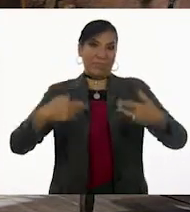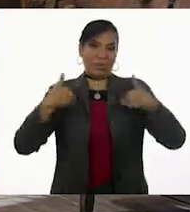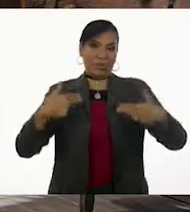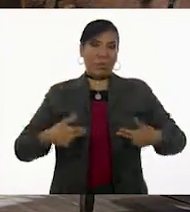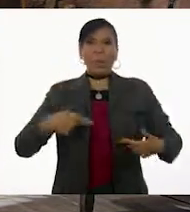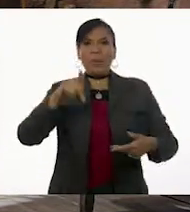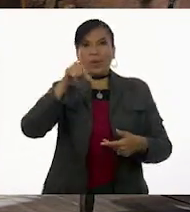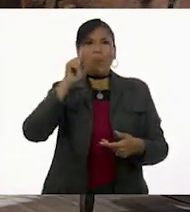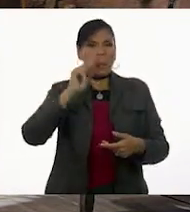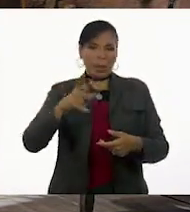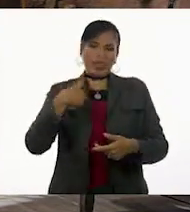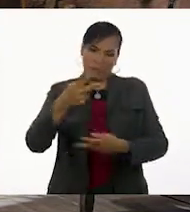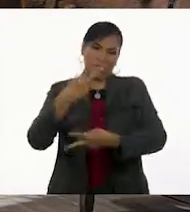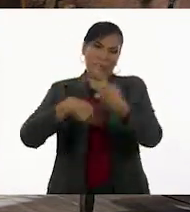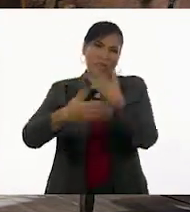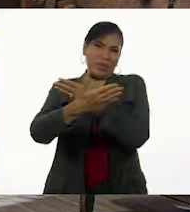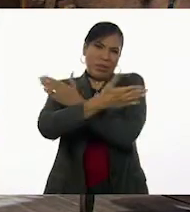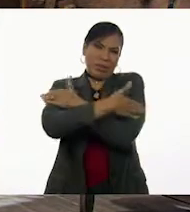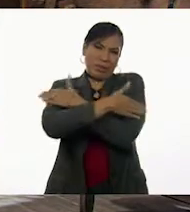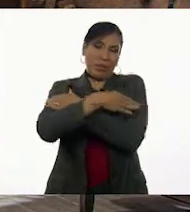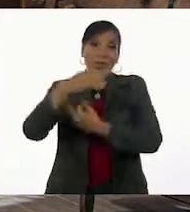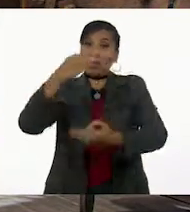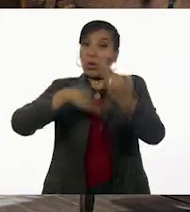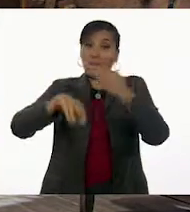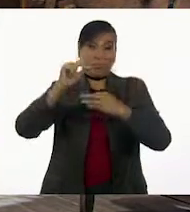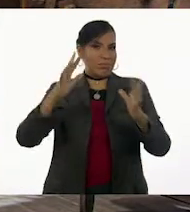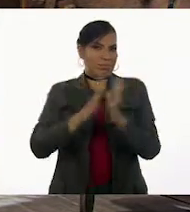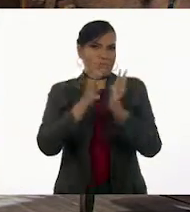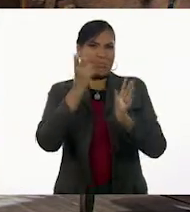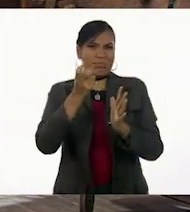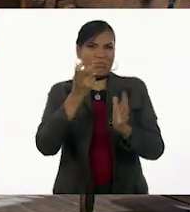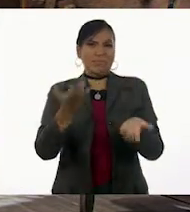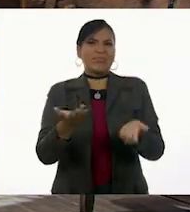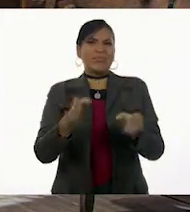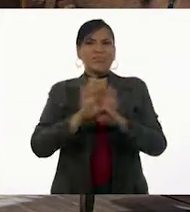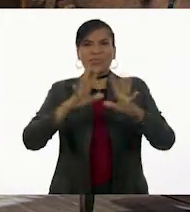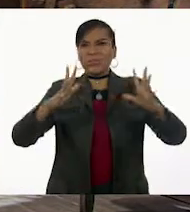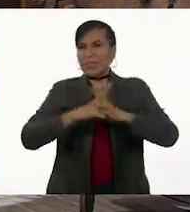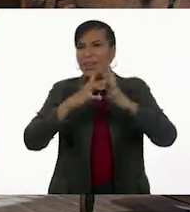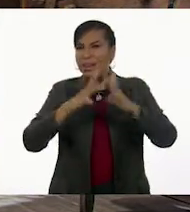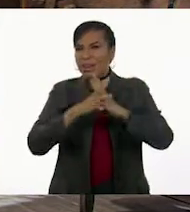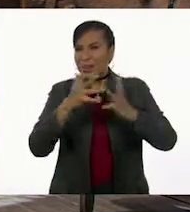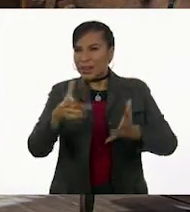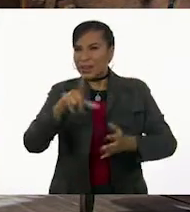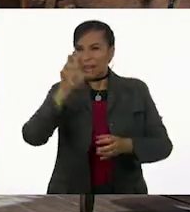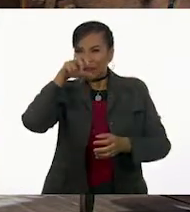Pero ven que te abrazo. No todos participamos en esas guerras, Lolo.